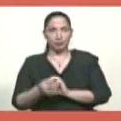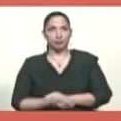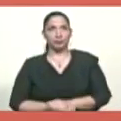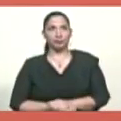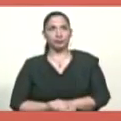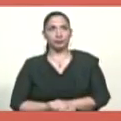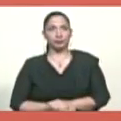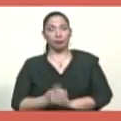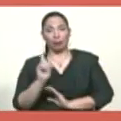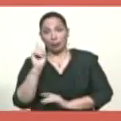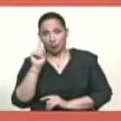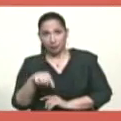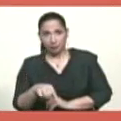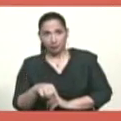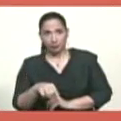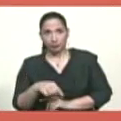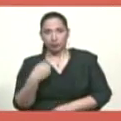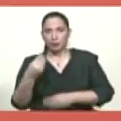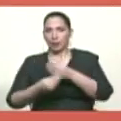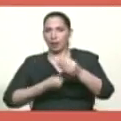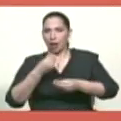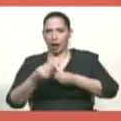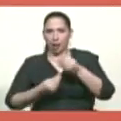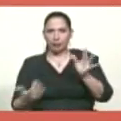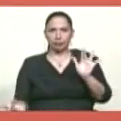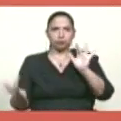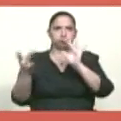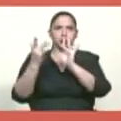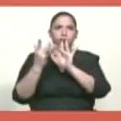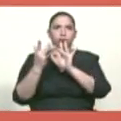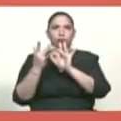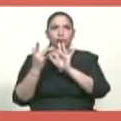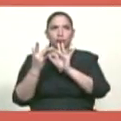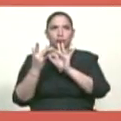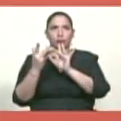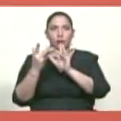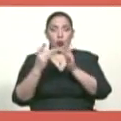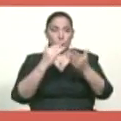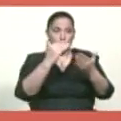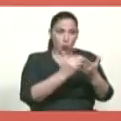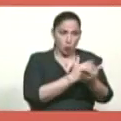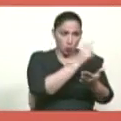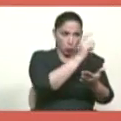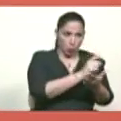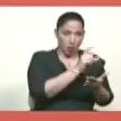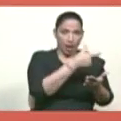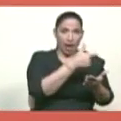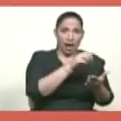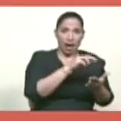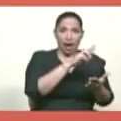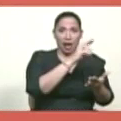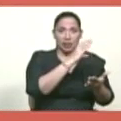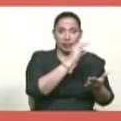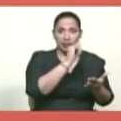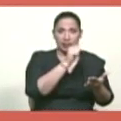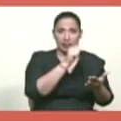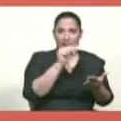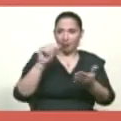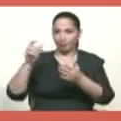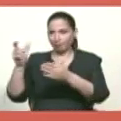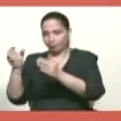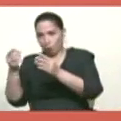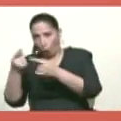Pero además se establece una relación directa entre el golpista García Palomo y un general